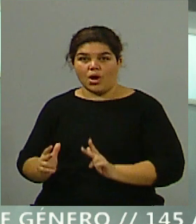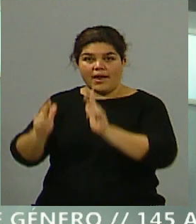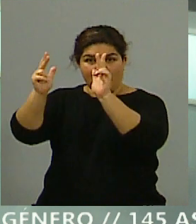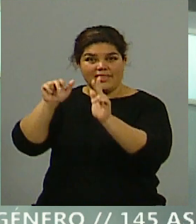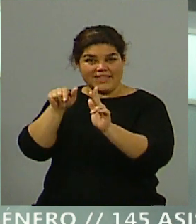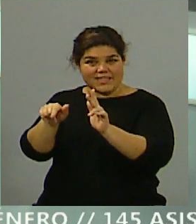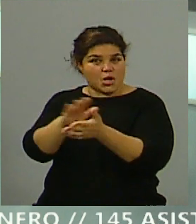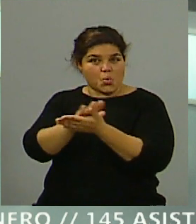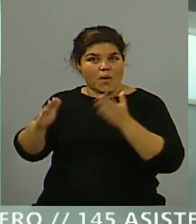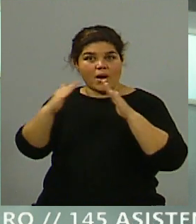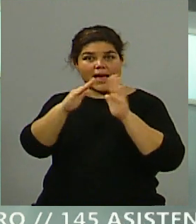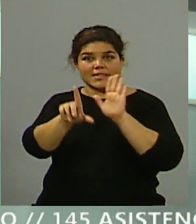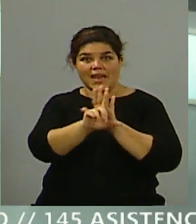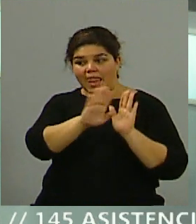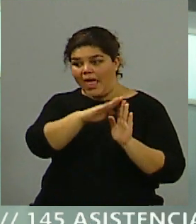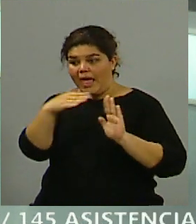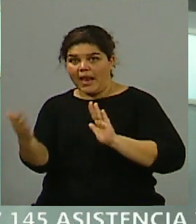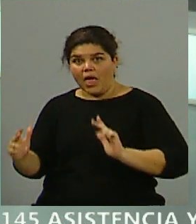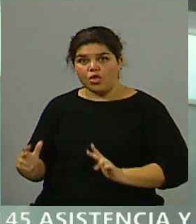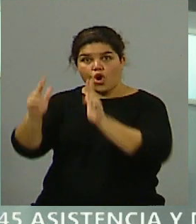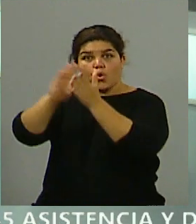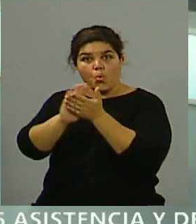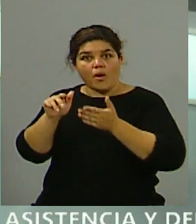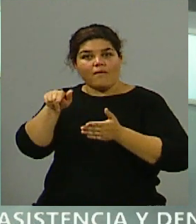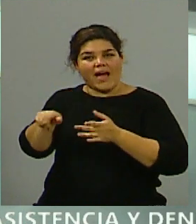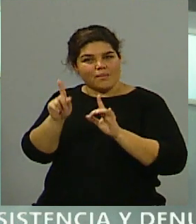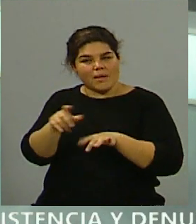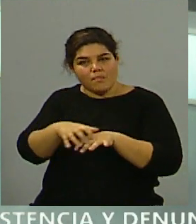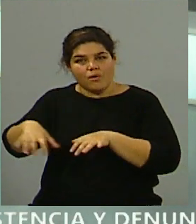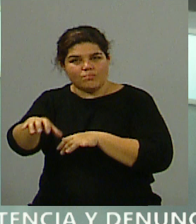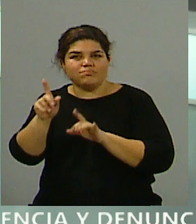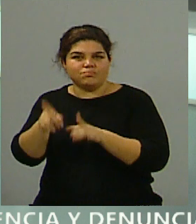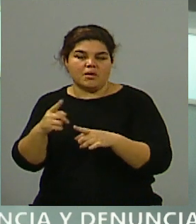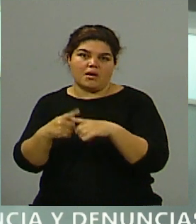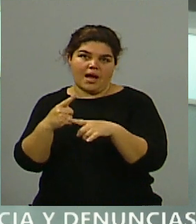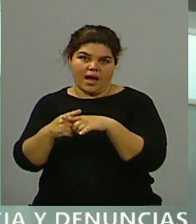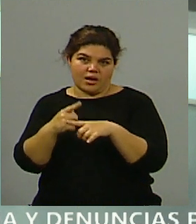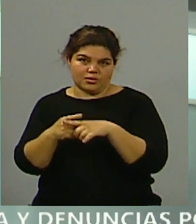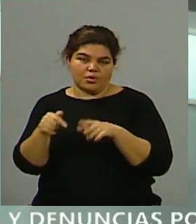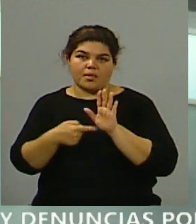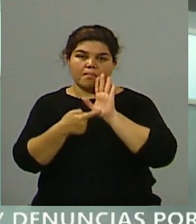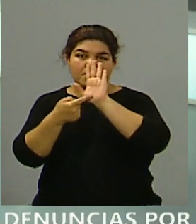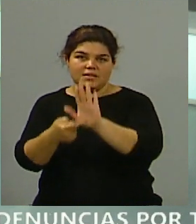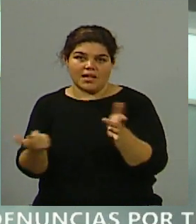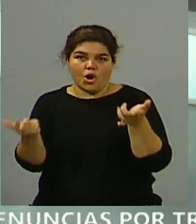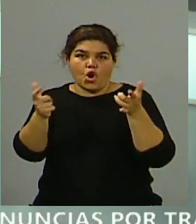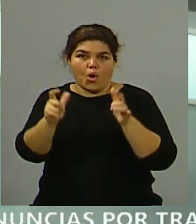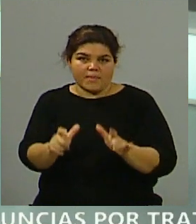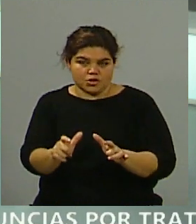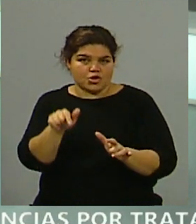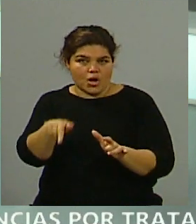Legislatura Provincial sobre la peatonal Sarmiento, ahí va a ser este acto de presentación de la